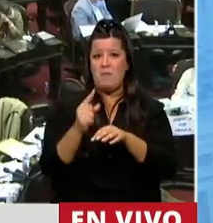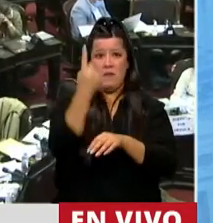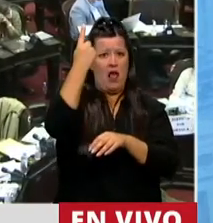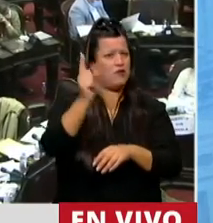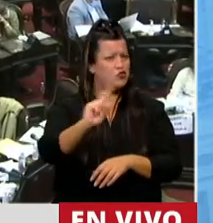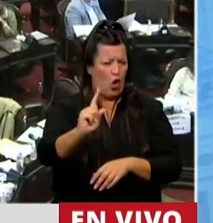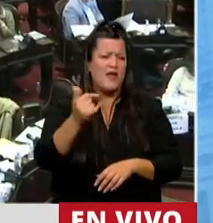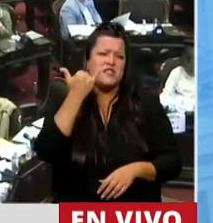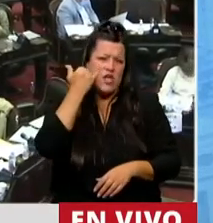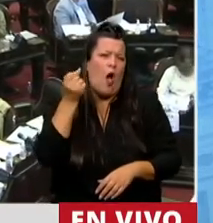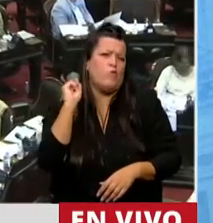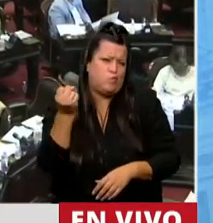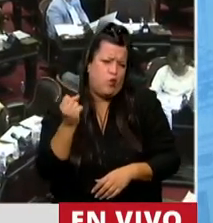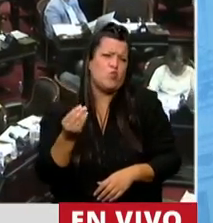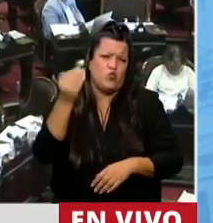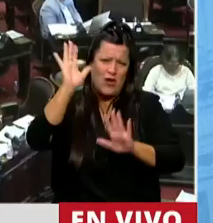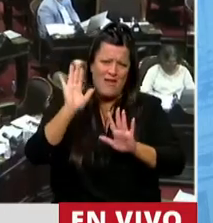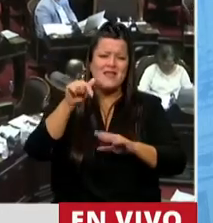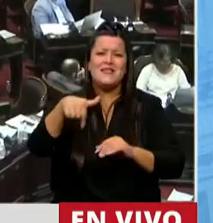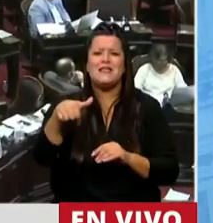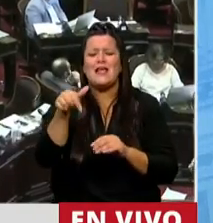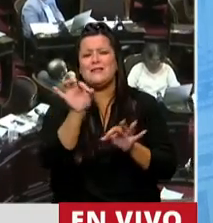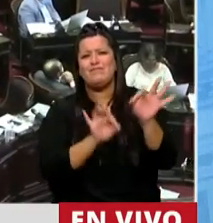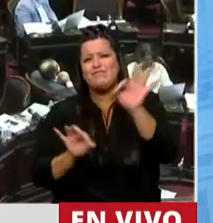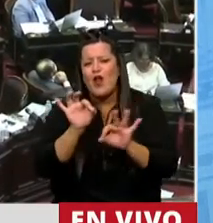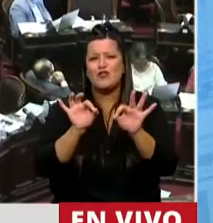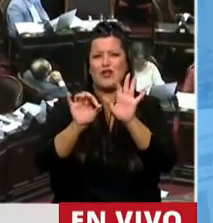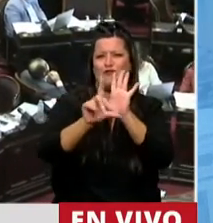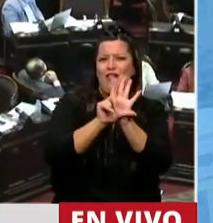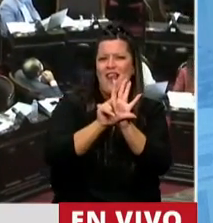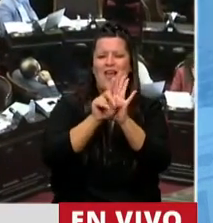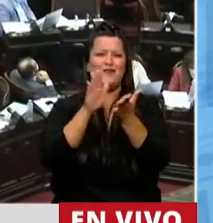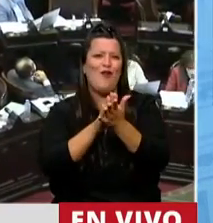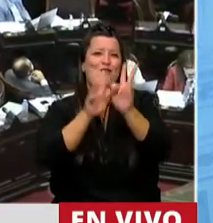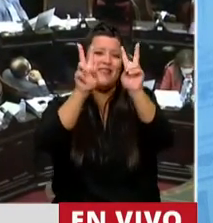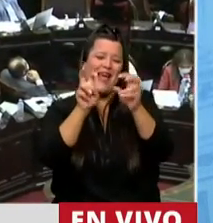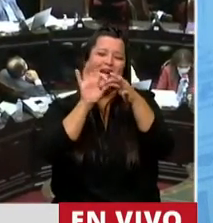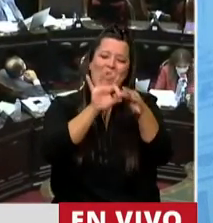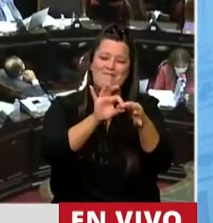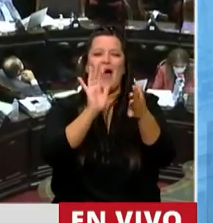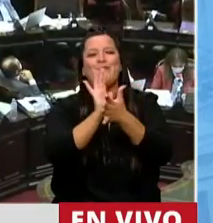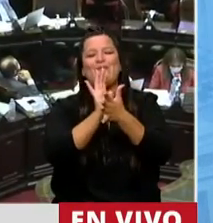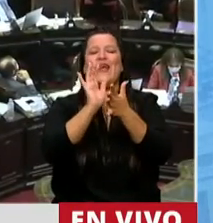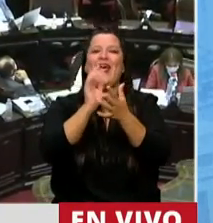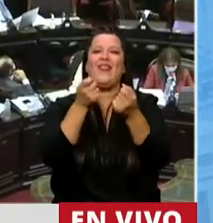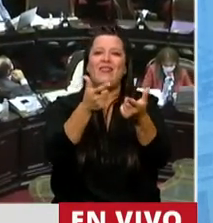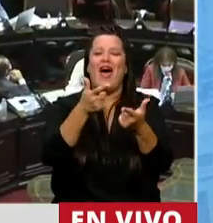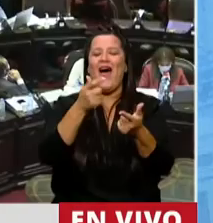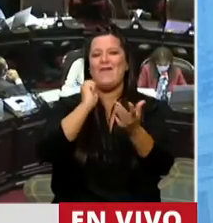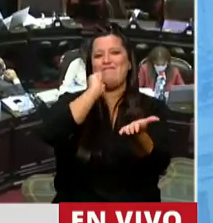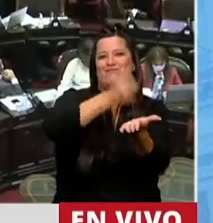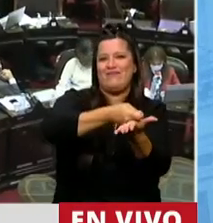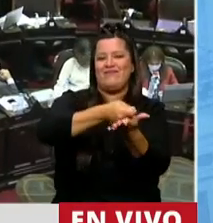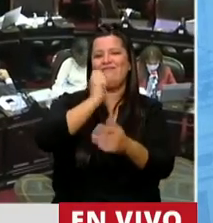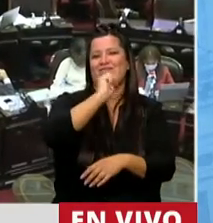trata o analiza leyes de este tipo que plantean algún beneficio extraordinario